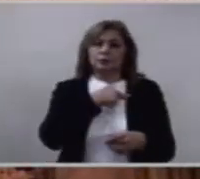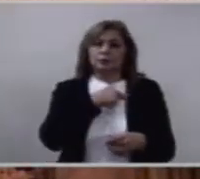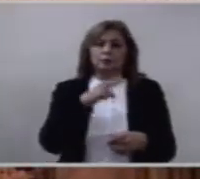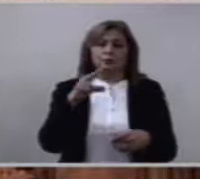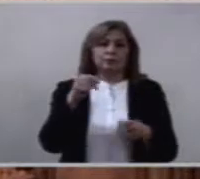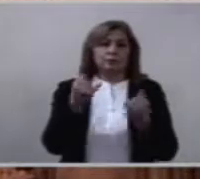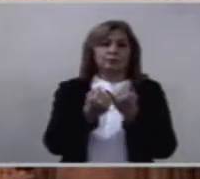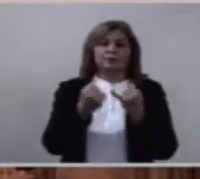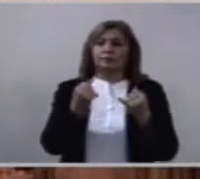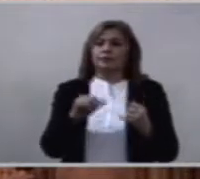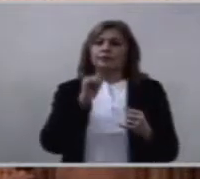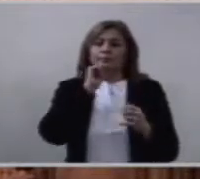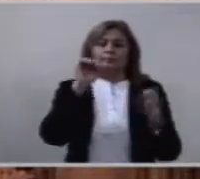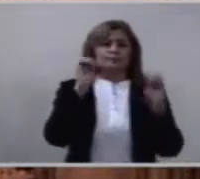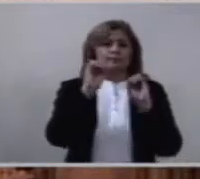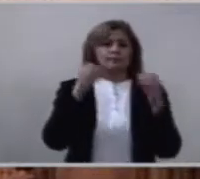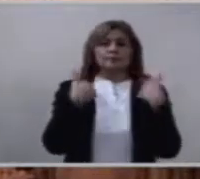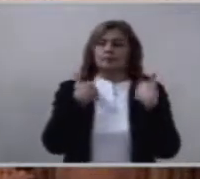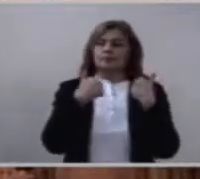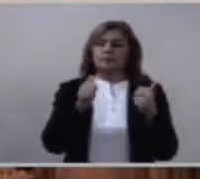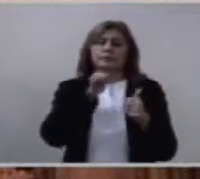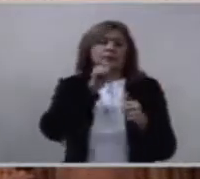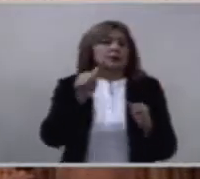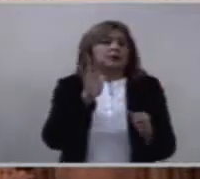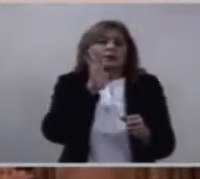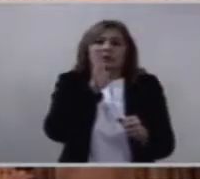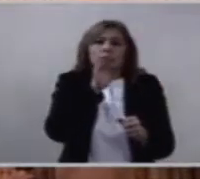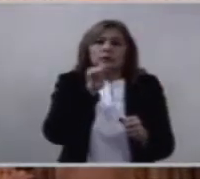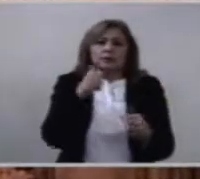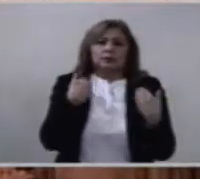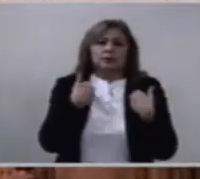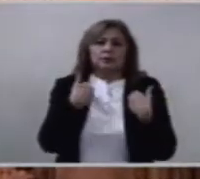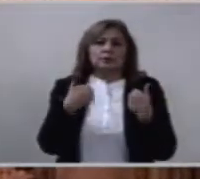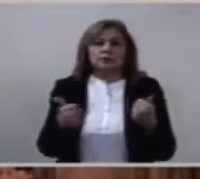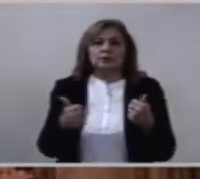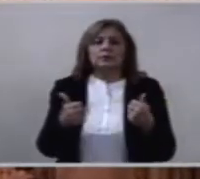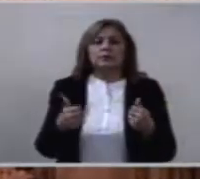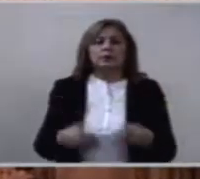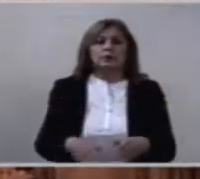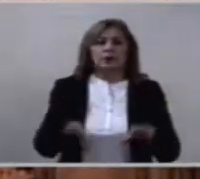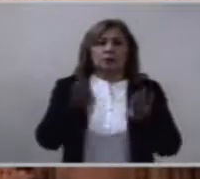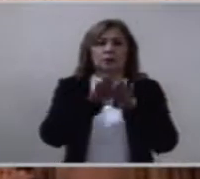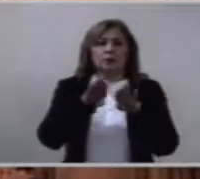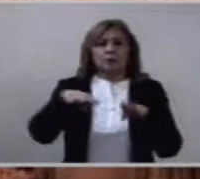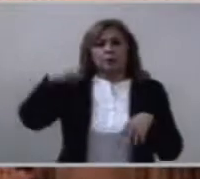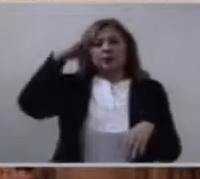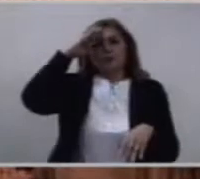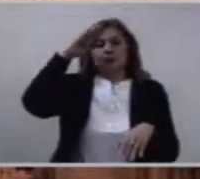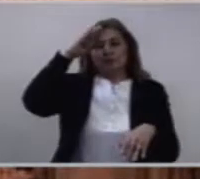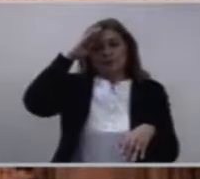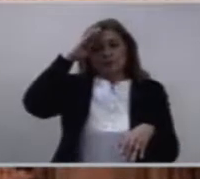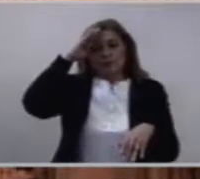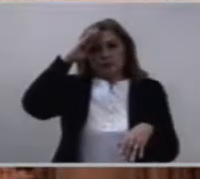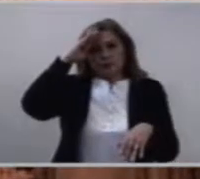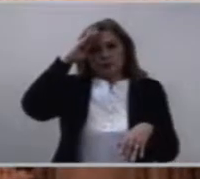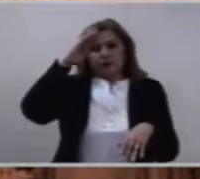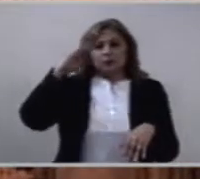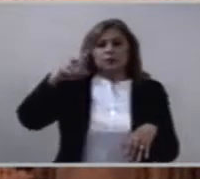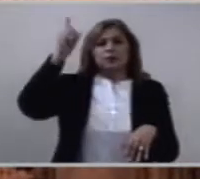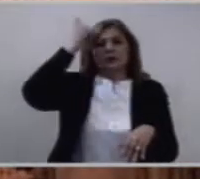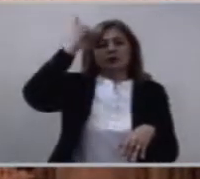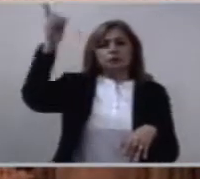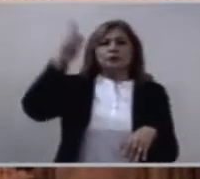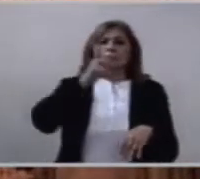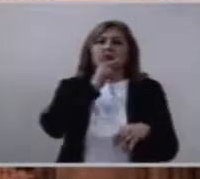no logramos entender el modo de pensar y de proceder de Dios. Dios,